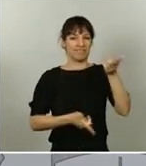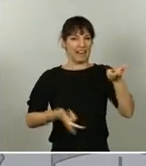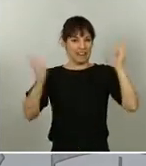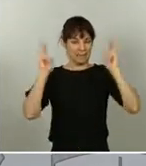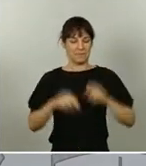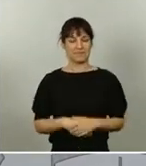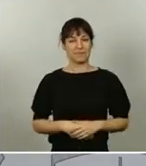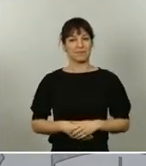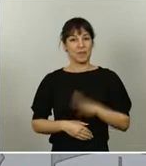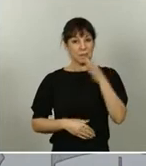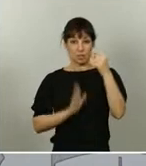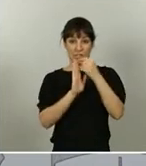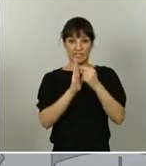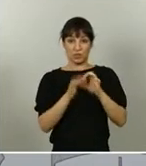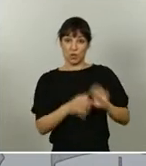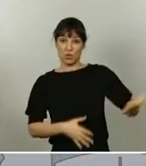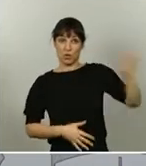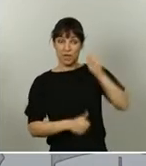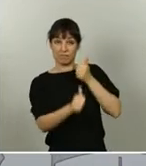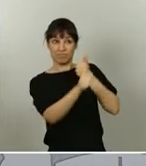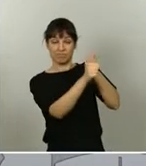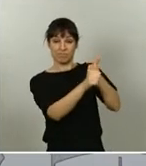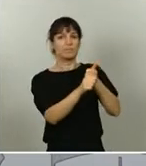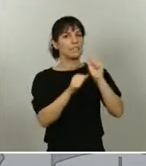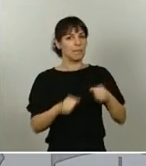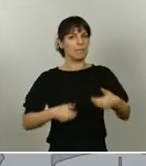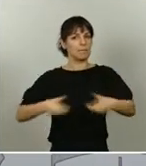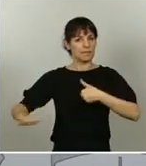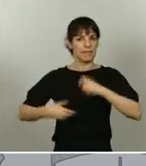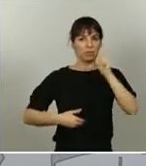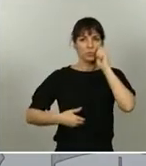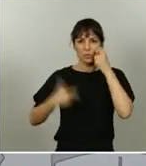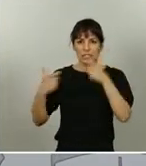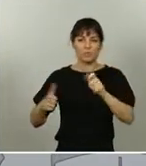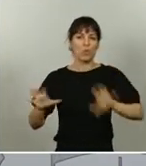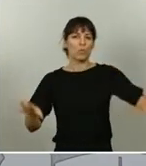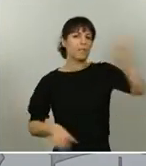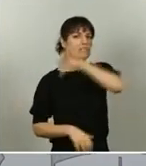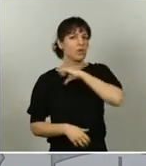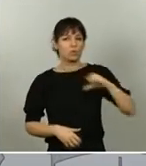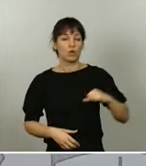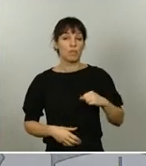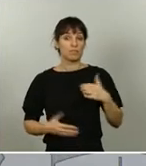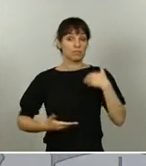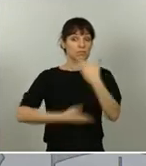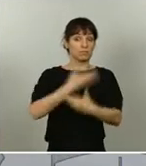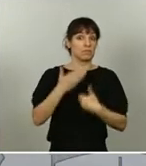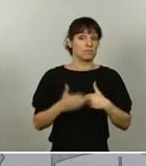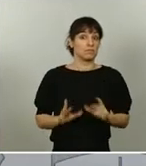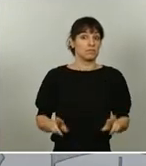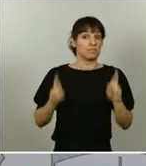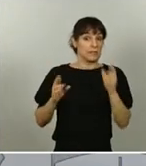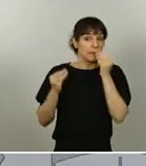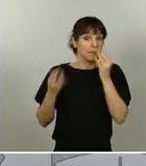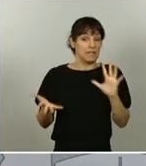Unión, con las peticiones también del sector turístico, de comunidades autónomas y con la buena evolución, afortunadamente buena evolución de